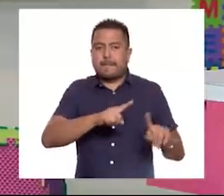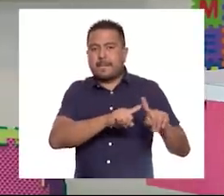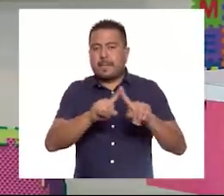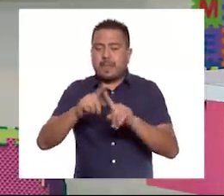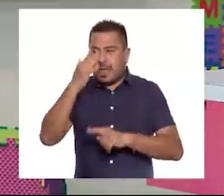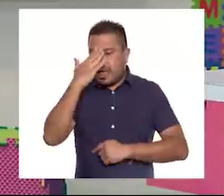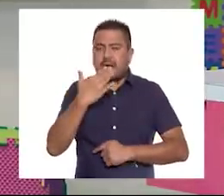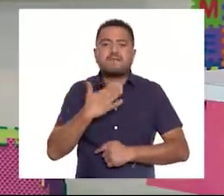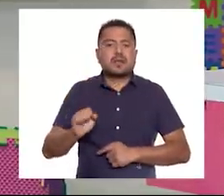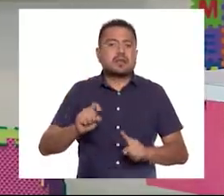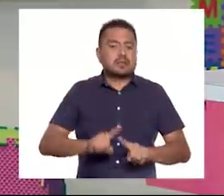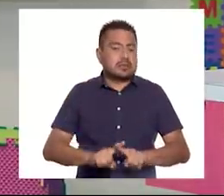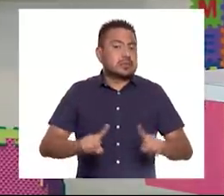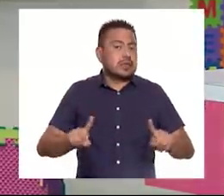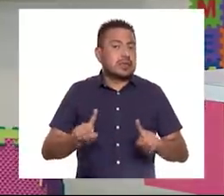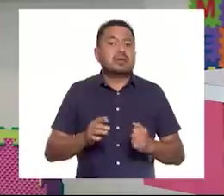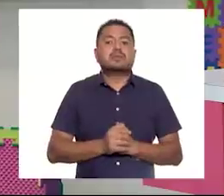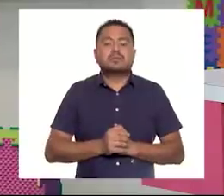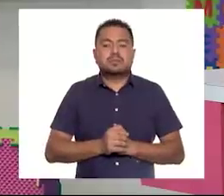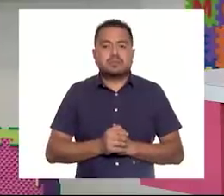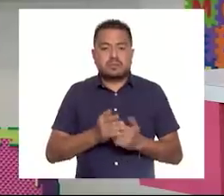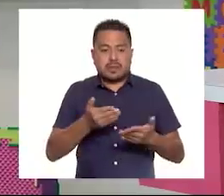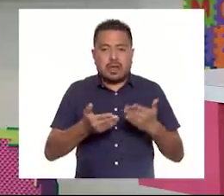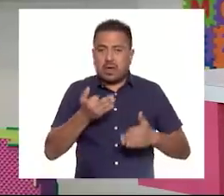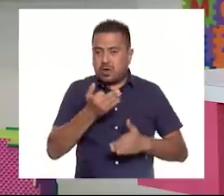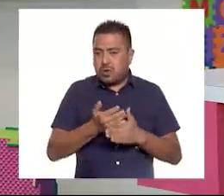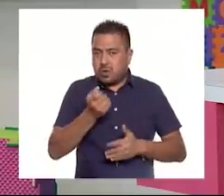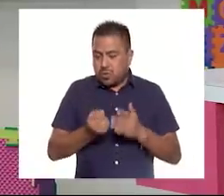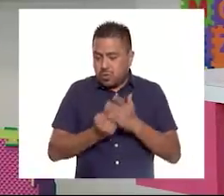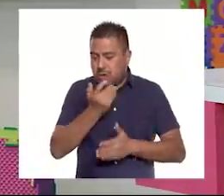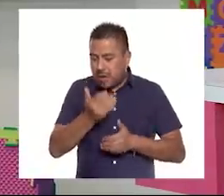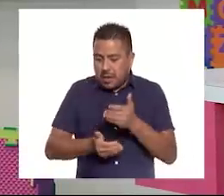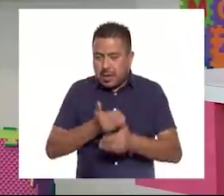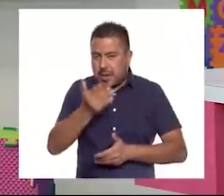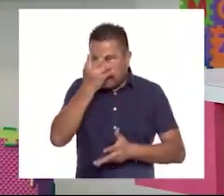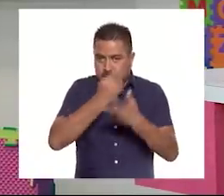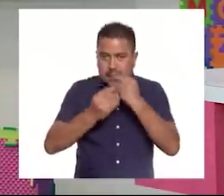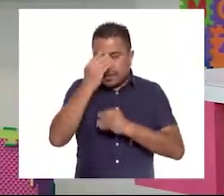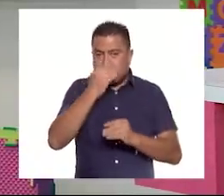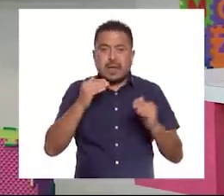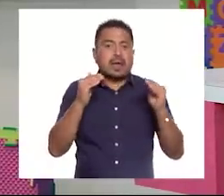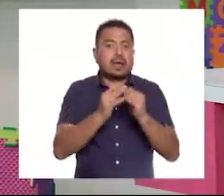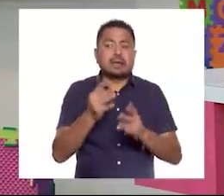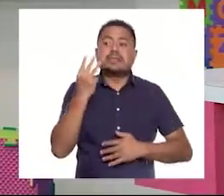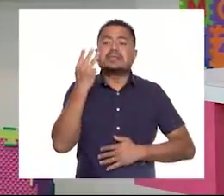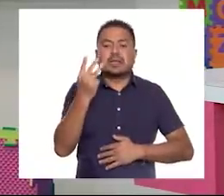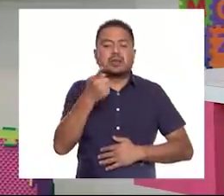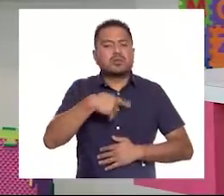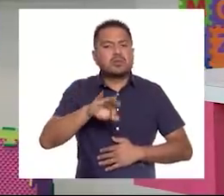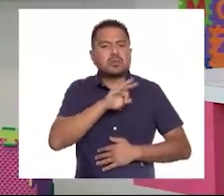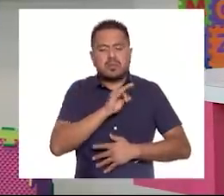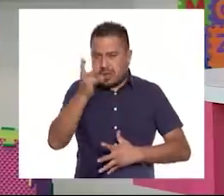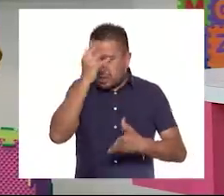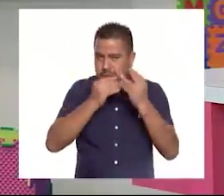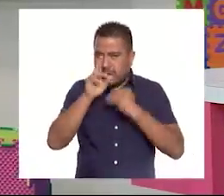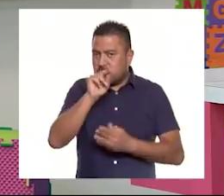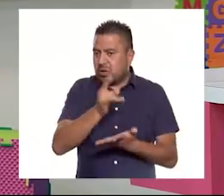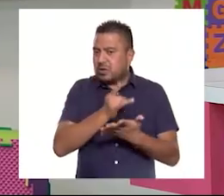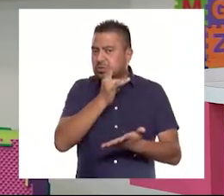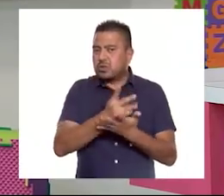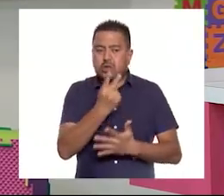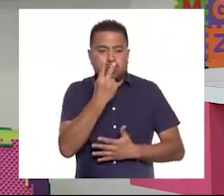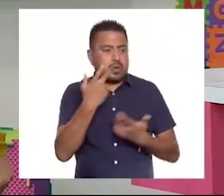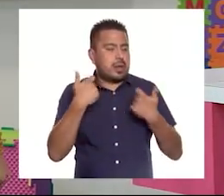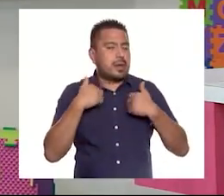habilidades distintas. Así que, en esta nueva etapa de Aprende en Casa 3, podemos aprender no solo de dos